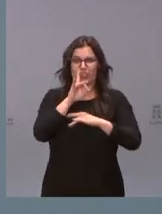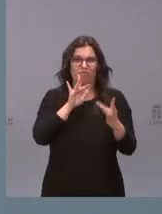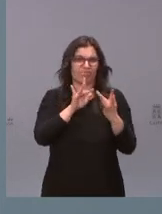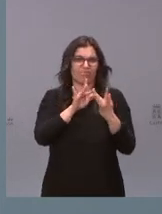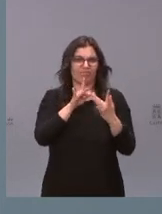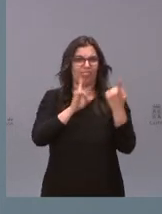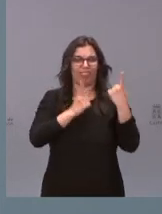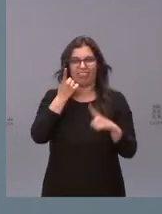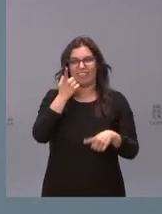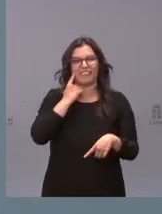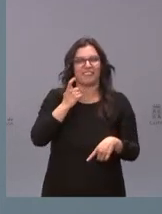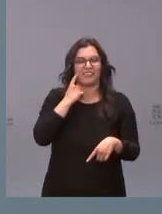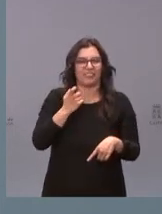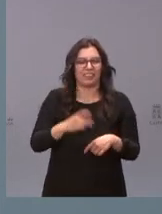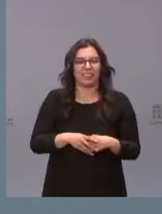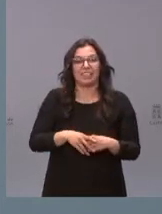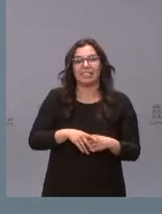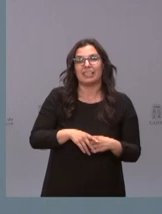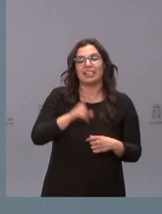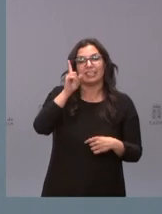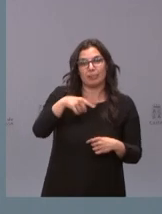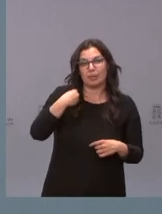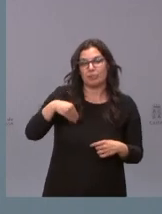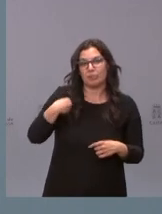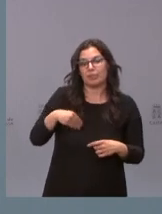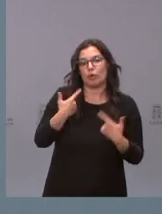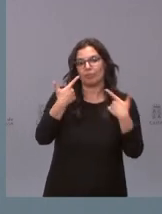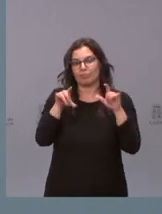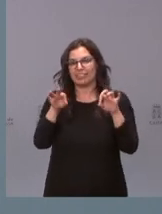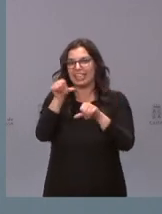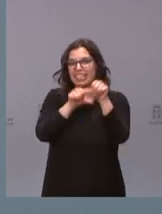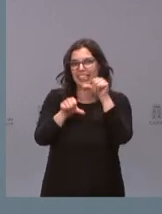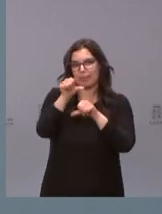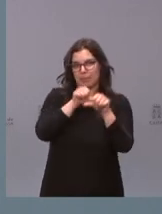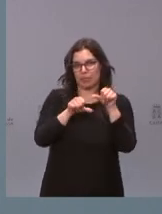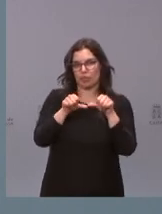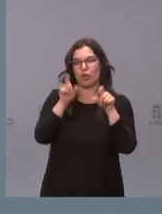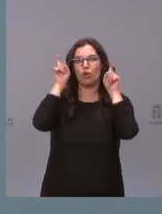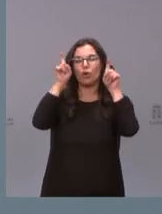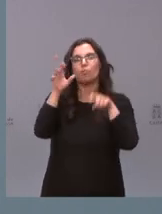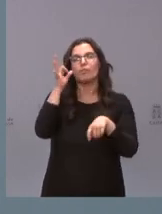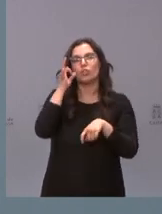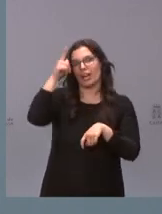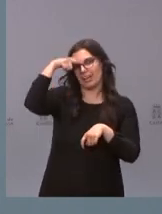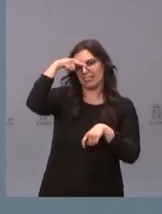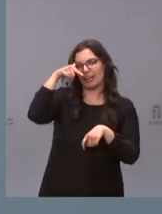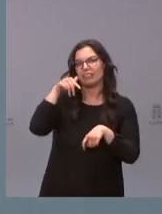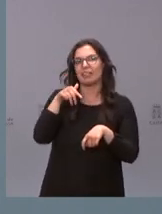aunque con menos historia la relación con la parte química con la profesora con la catedrática